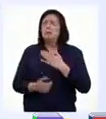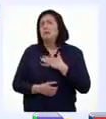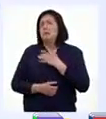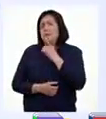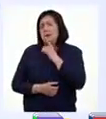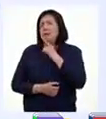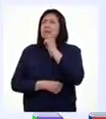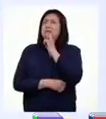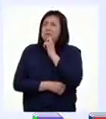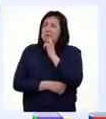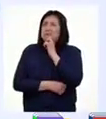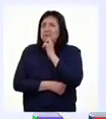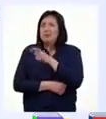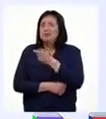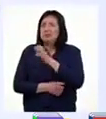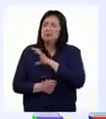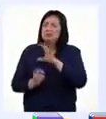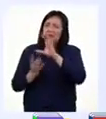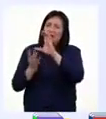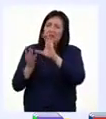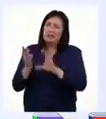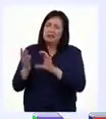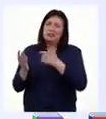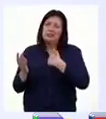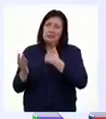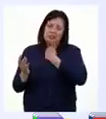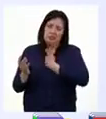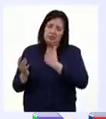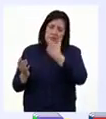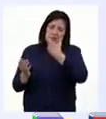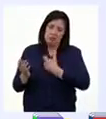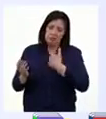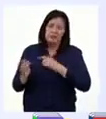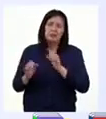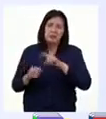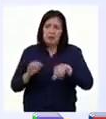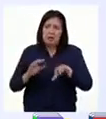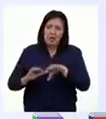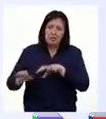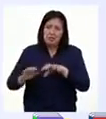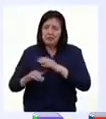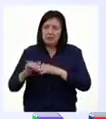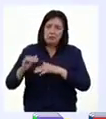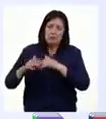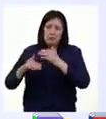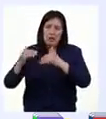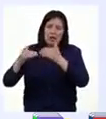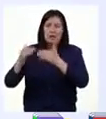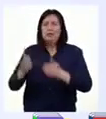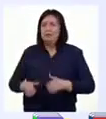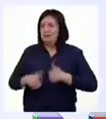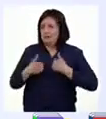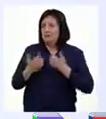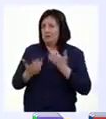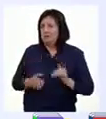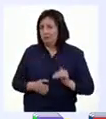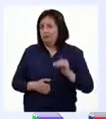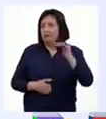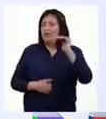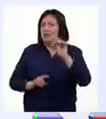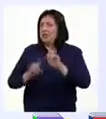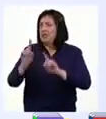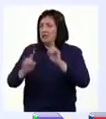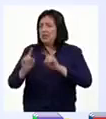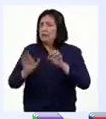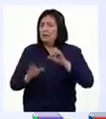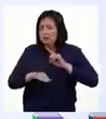llegamos a la conclusión de que nuestras características como personas se van construyendo a lo largo de nuestra vida y algunas